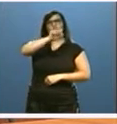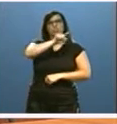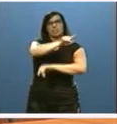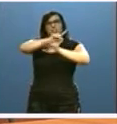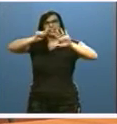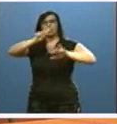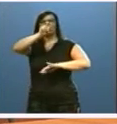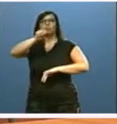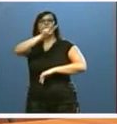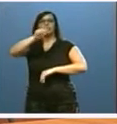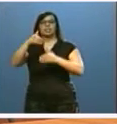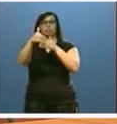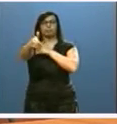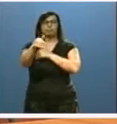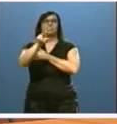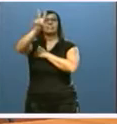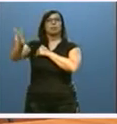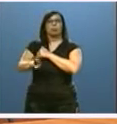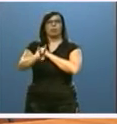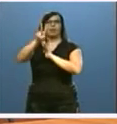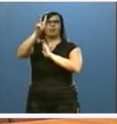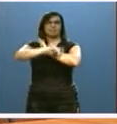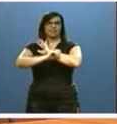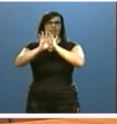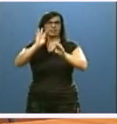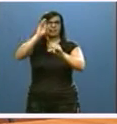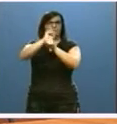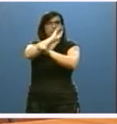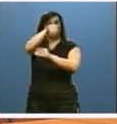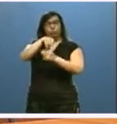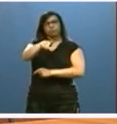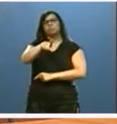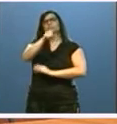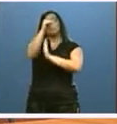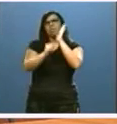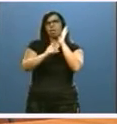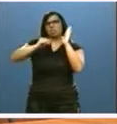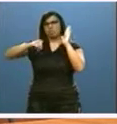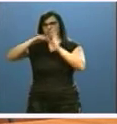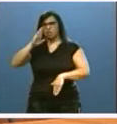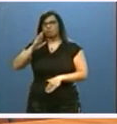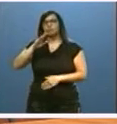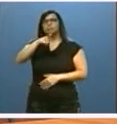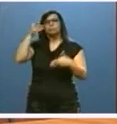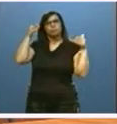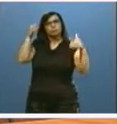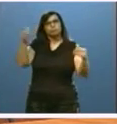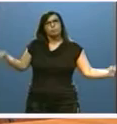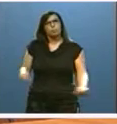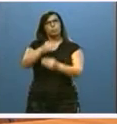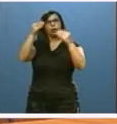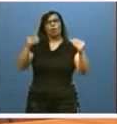de la segunda estrategia de empleo. El plan recoge más de un centenar de medidas dirigidas a mejorar la